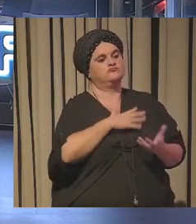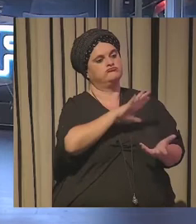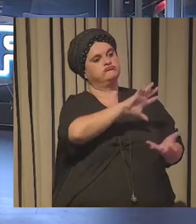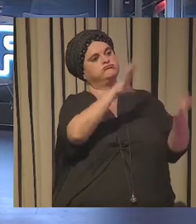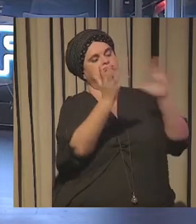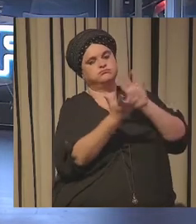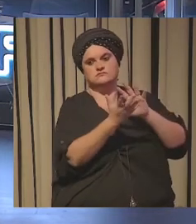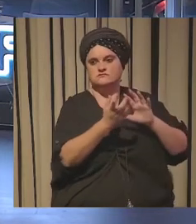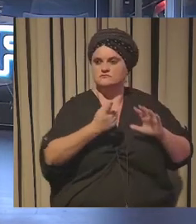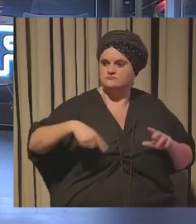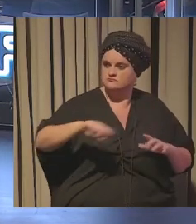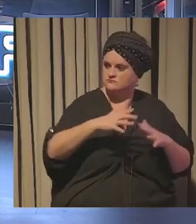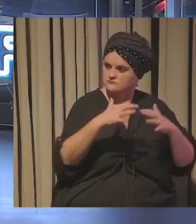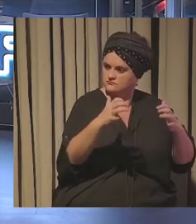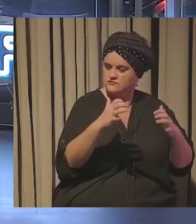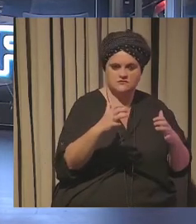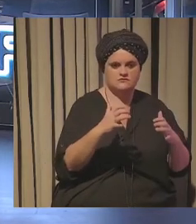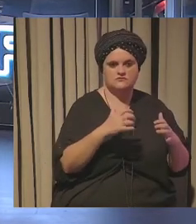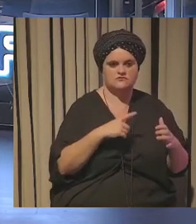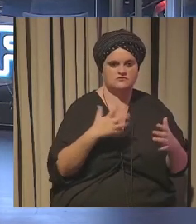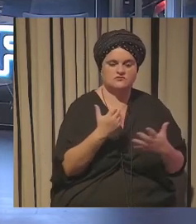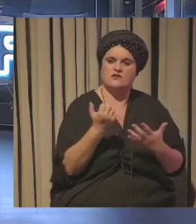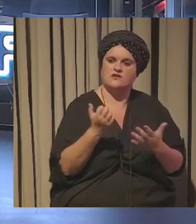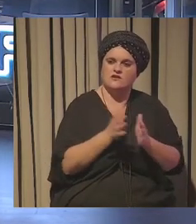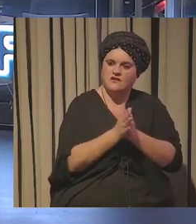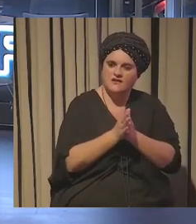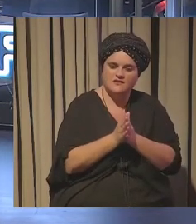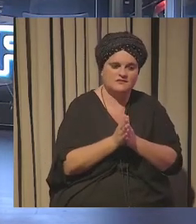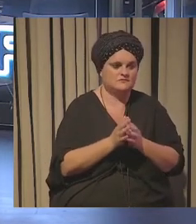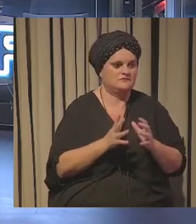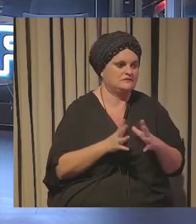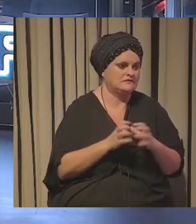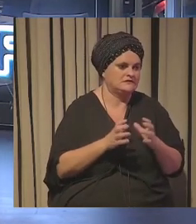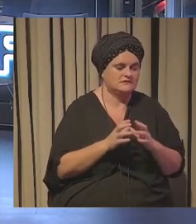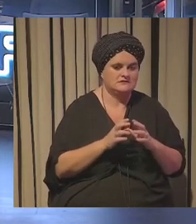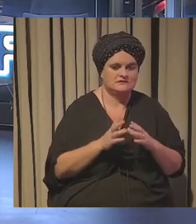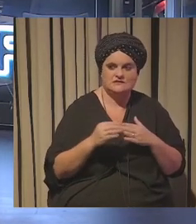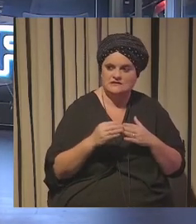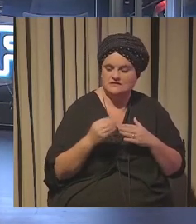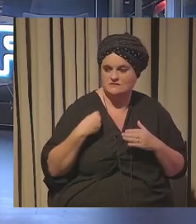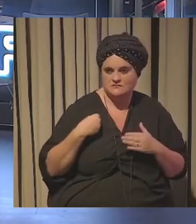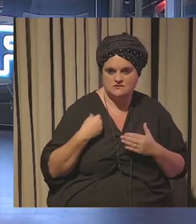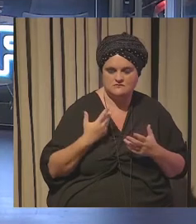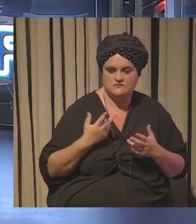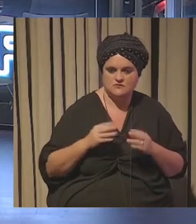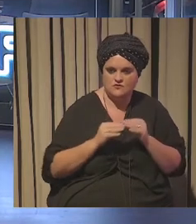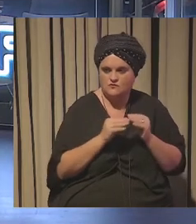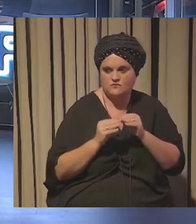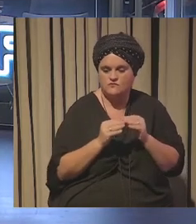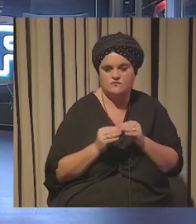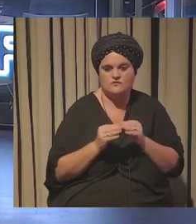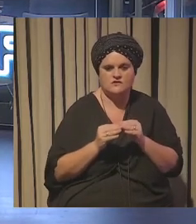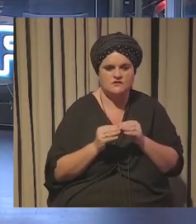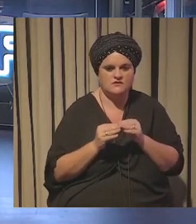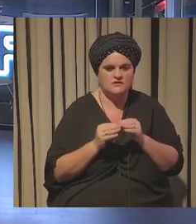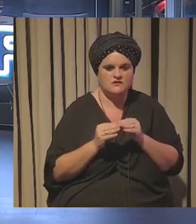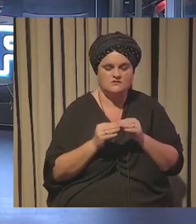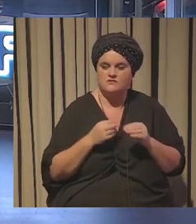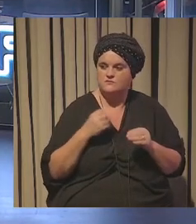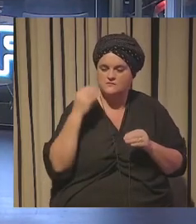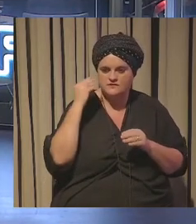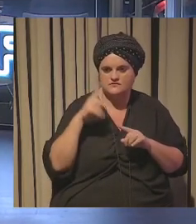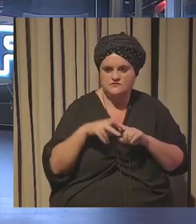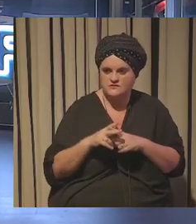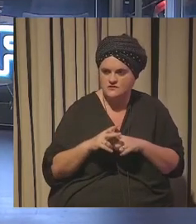que estamos hoy aquí tenemos inquietudes comunes necesidades comunes nuestro cliente es el mismo pues yo creo que como herramientas como la vuestra